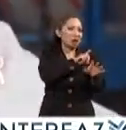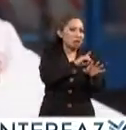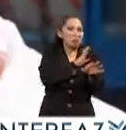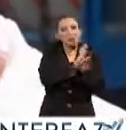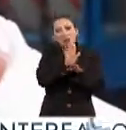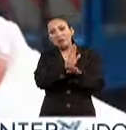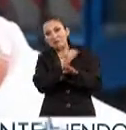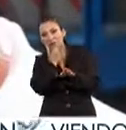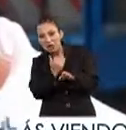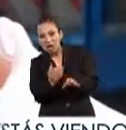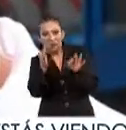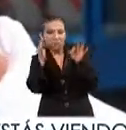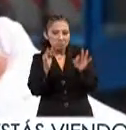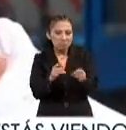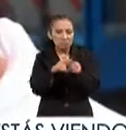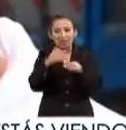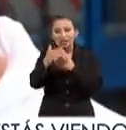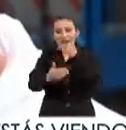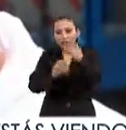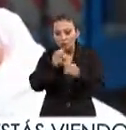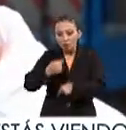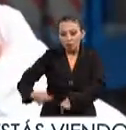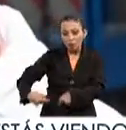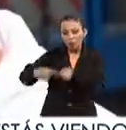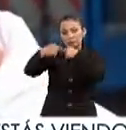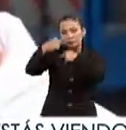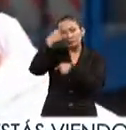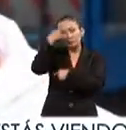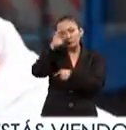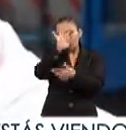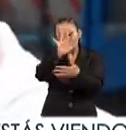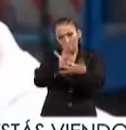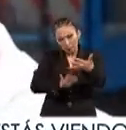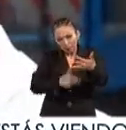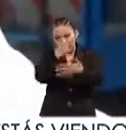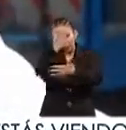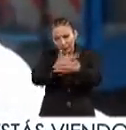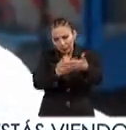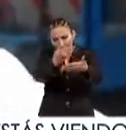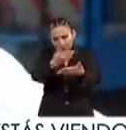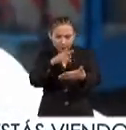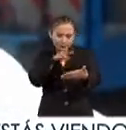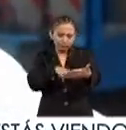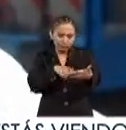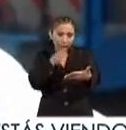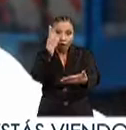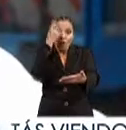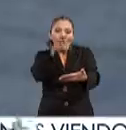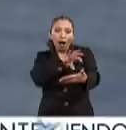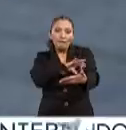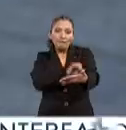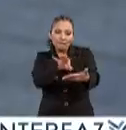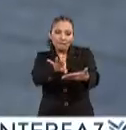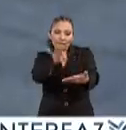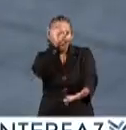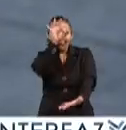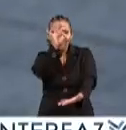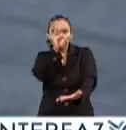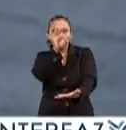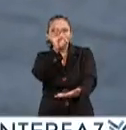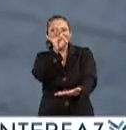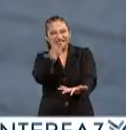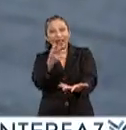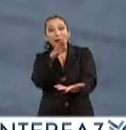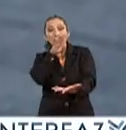bienestar hasta el desarrollo infantil ya leyéndolos con la lista que me dieron me gustó mucho uno que o sea que